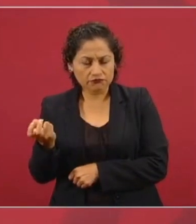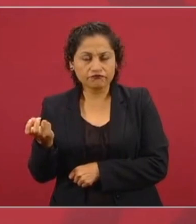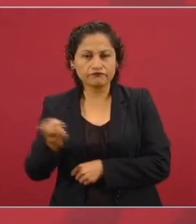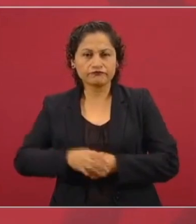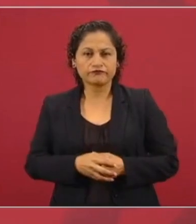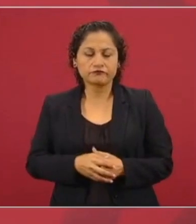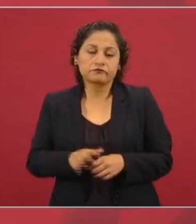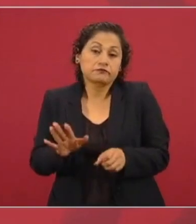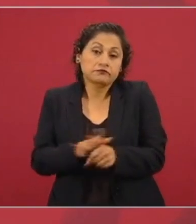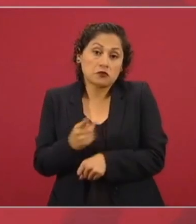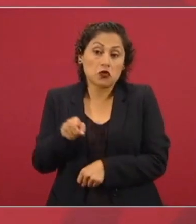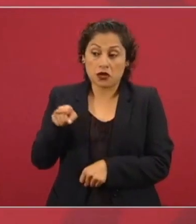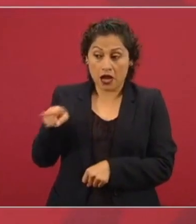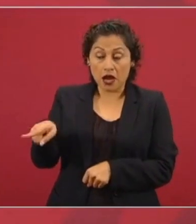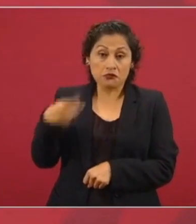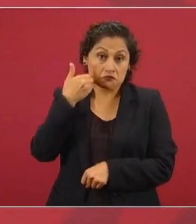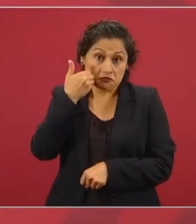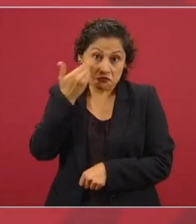interés en ayudarnos